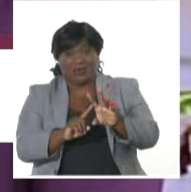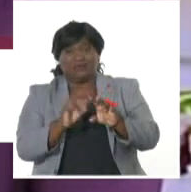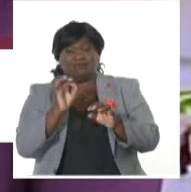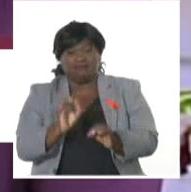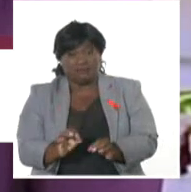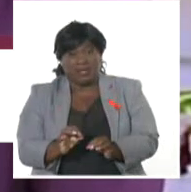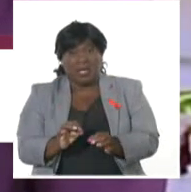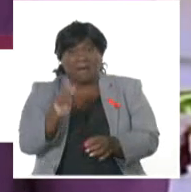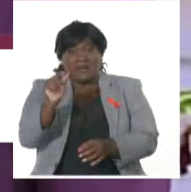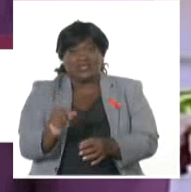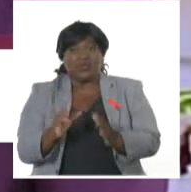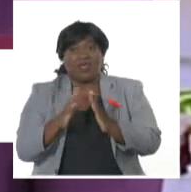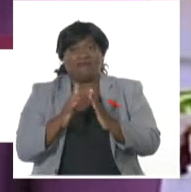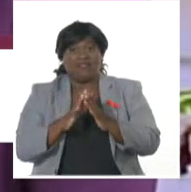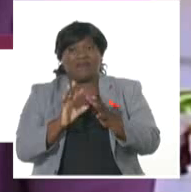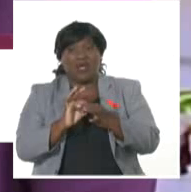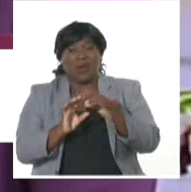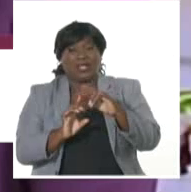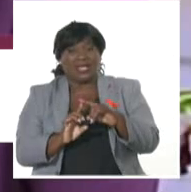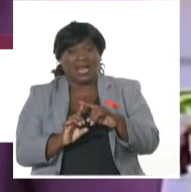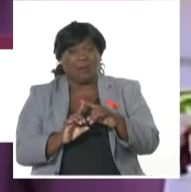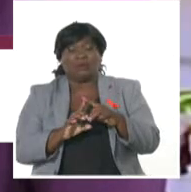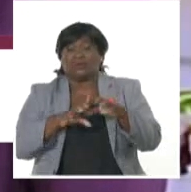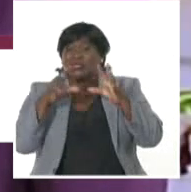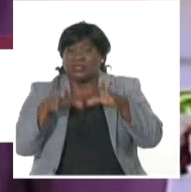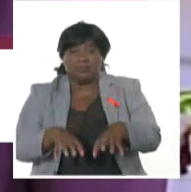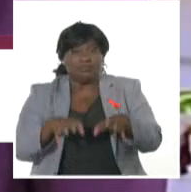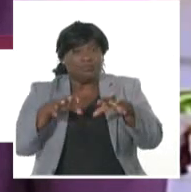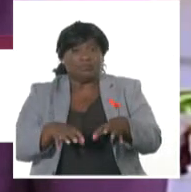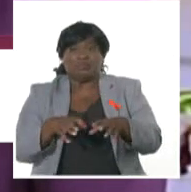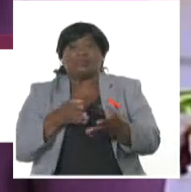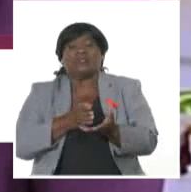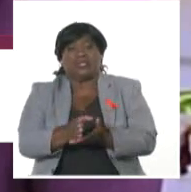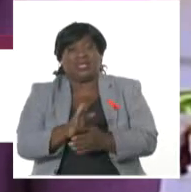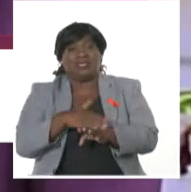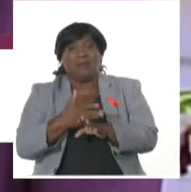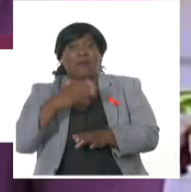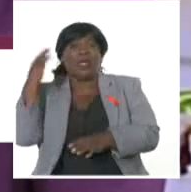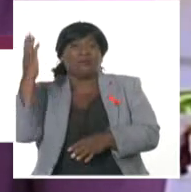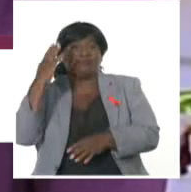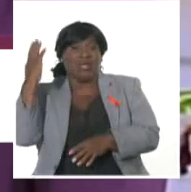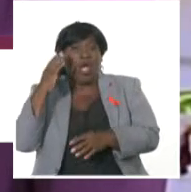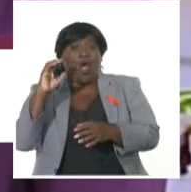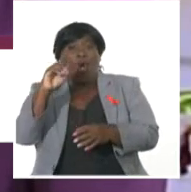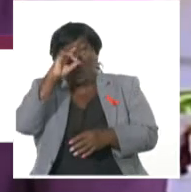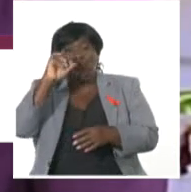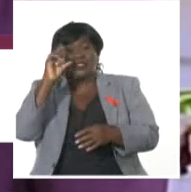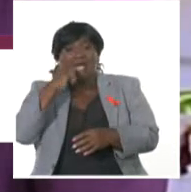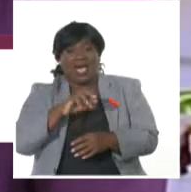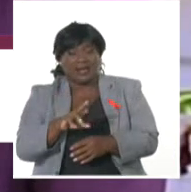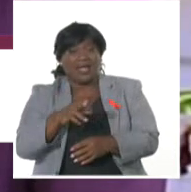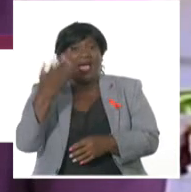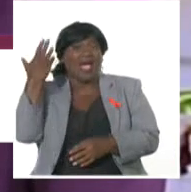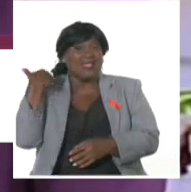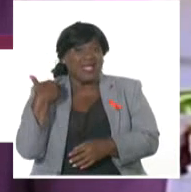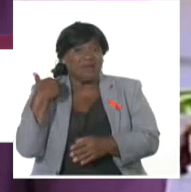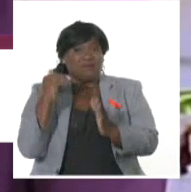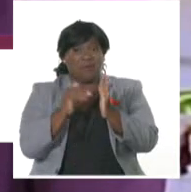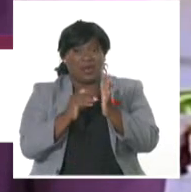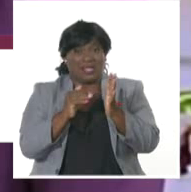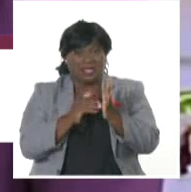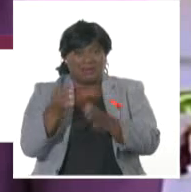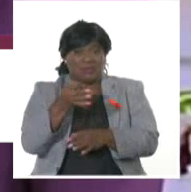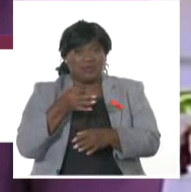para los guantanameros, no escampa tras el paso del huracán Oscar. Por ejemplo, en la tarde de ayer en el municipio de Yateras, cayeron